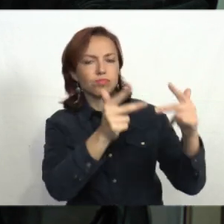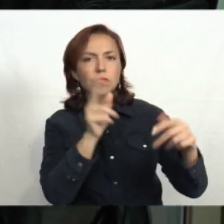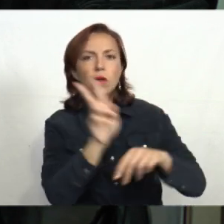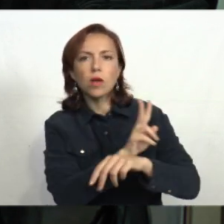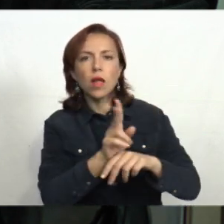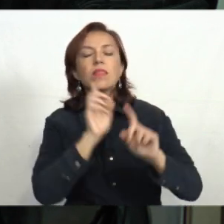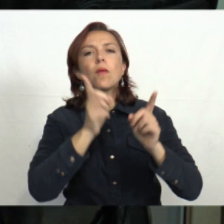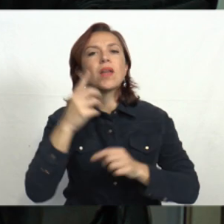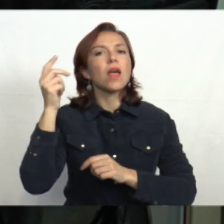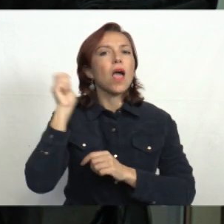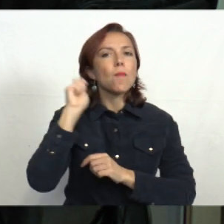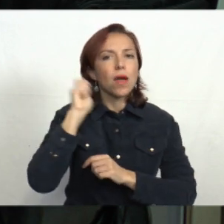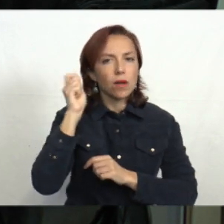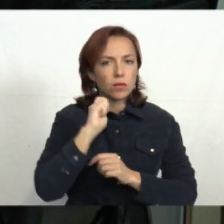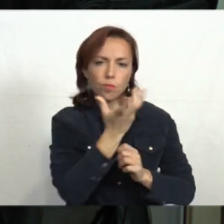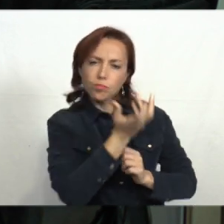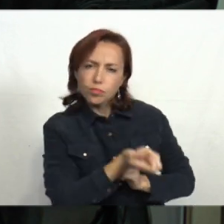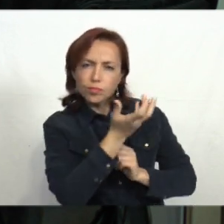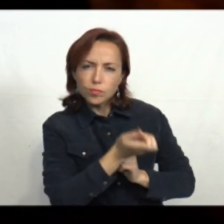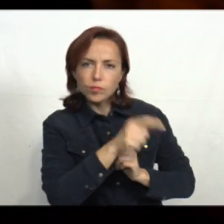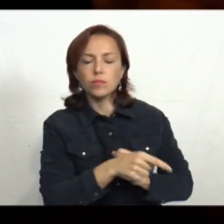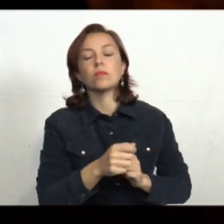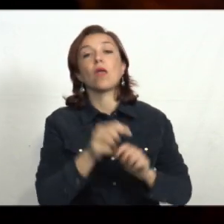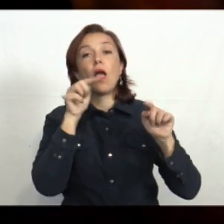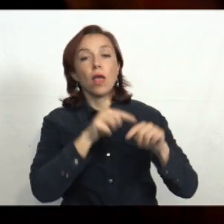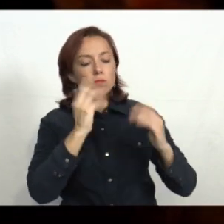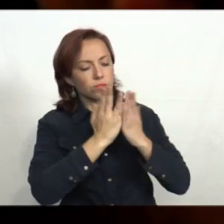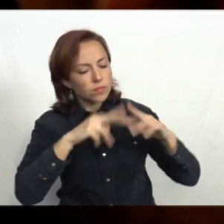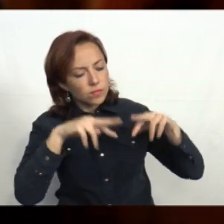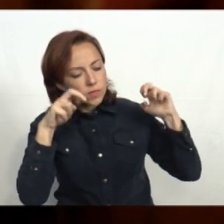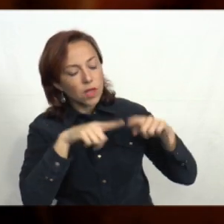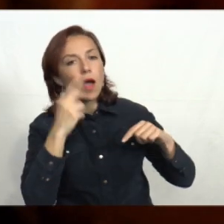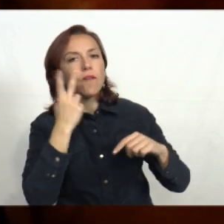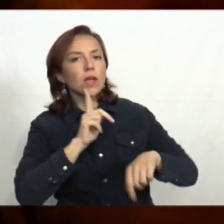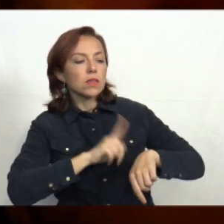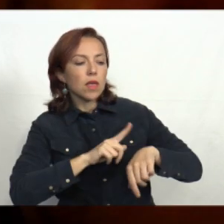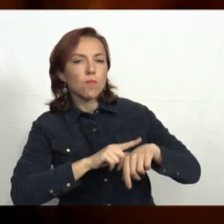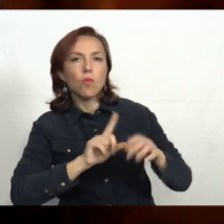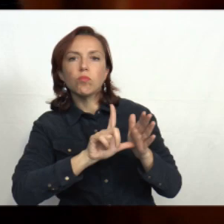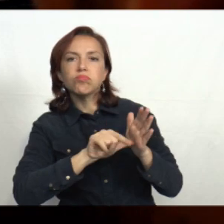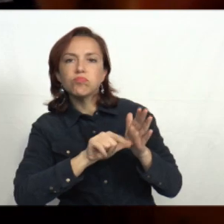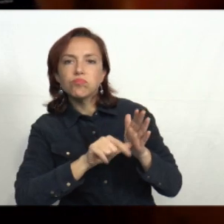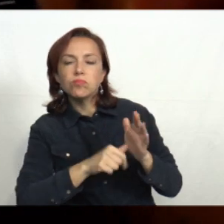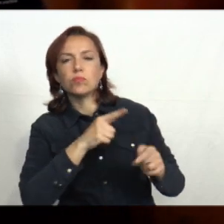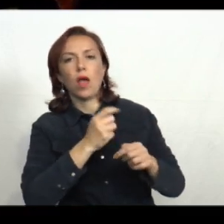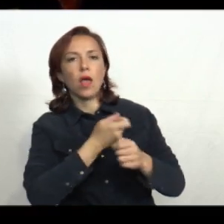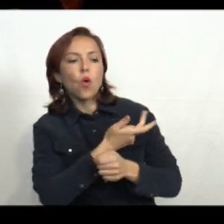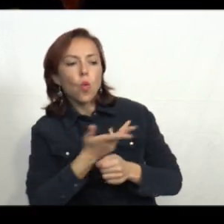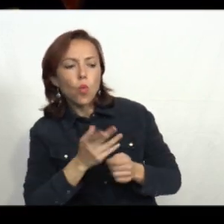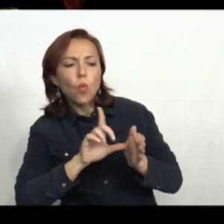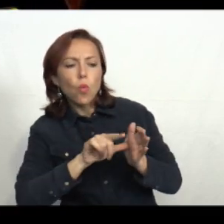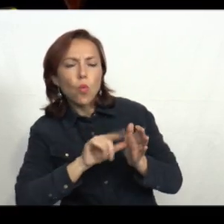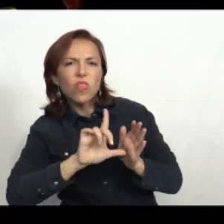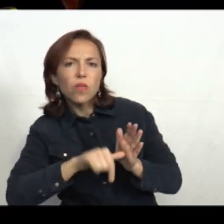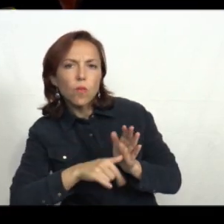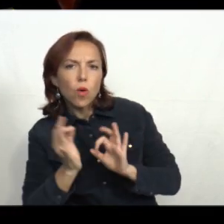trazabilidad de toda nuestra gestión en la respuesta de esta demanda. Desde ese momento hasta los tiempos